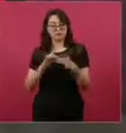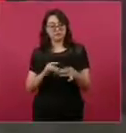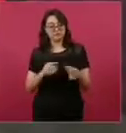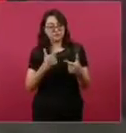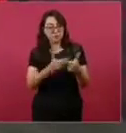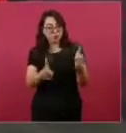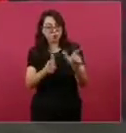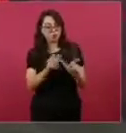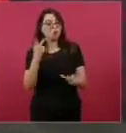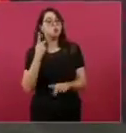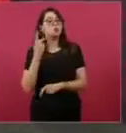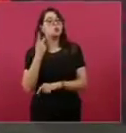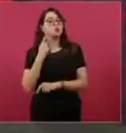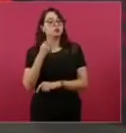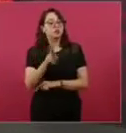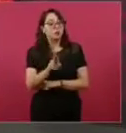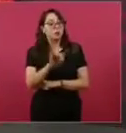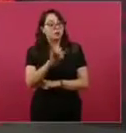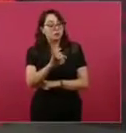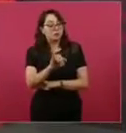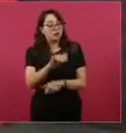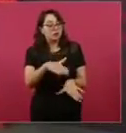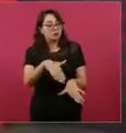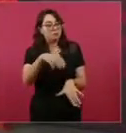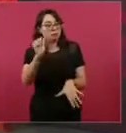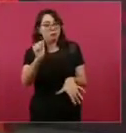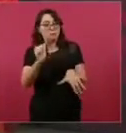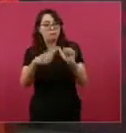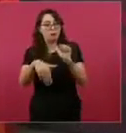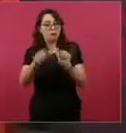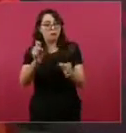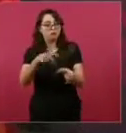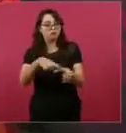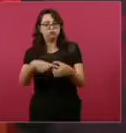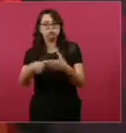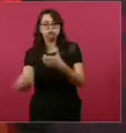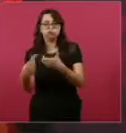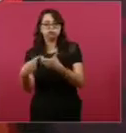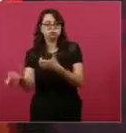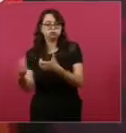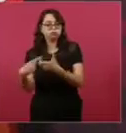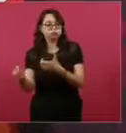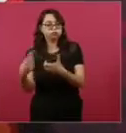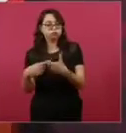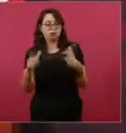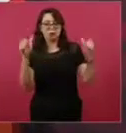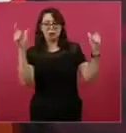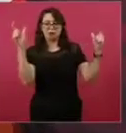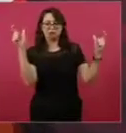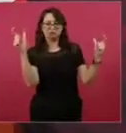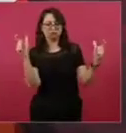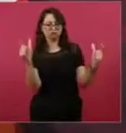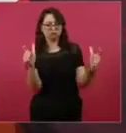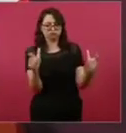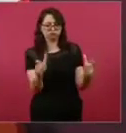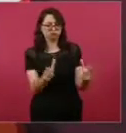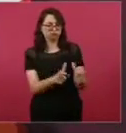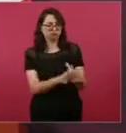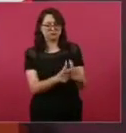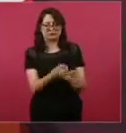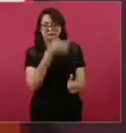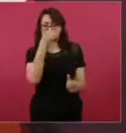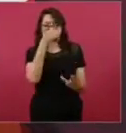que lo habían desfigurado,